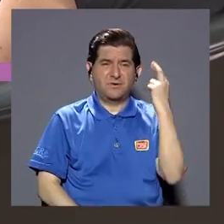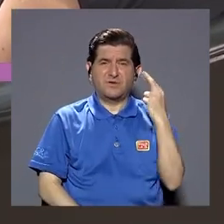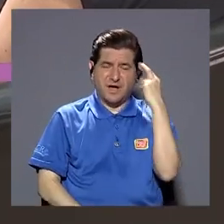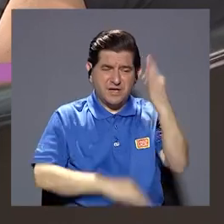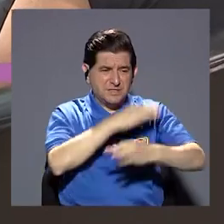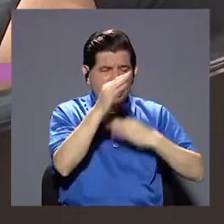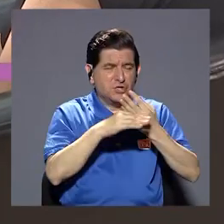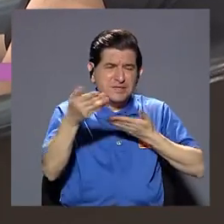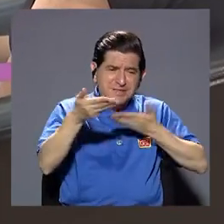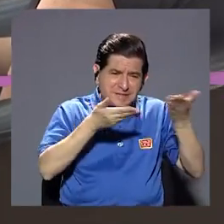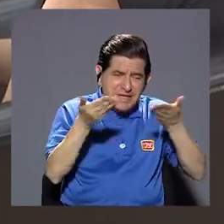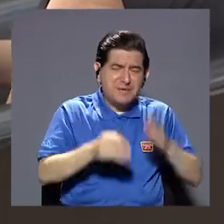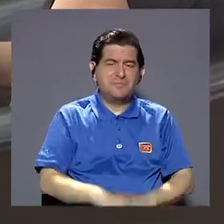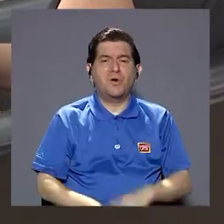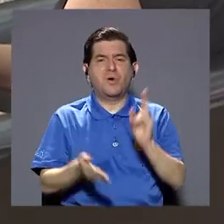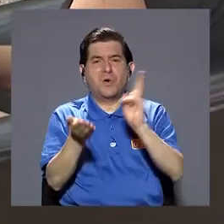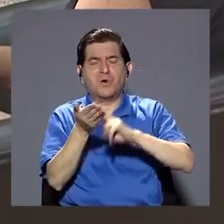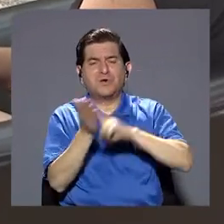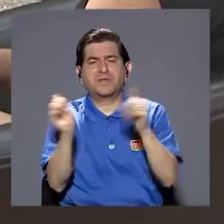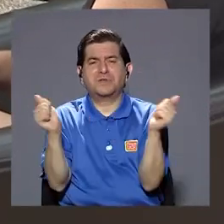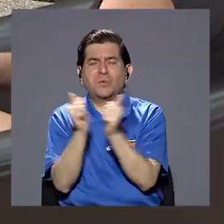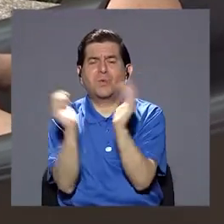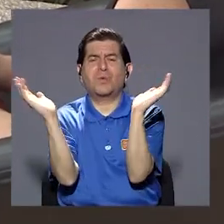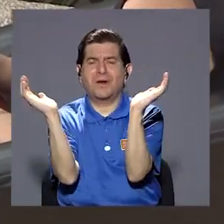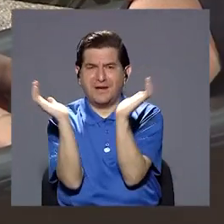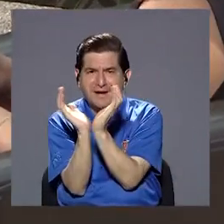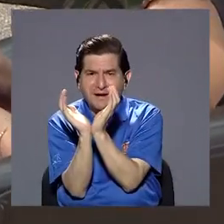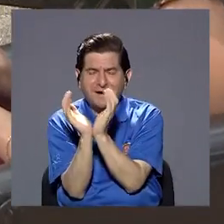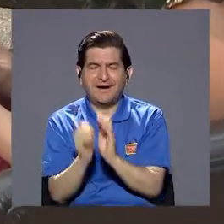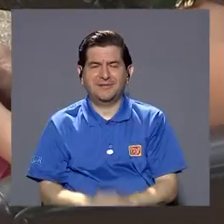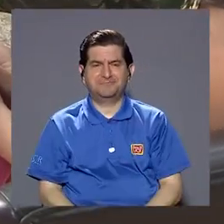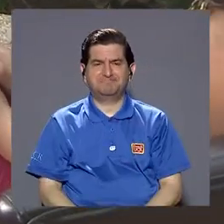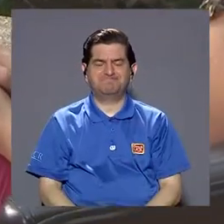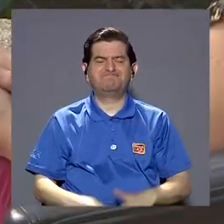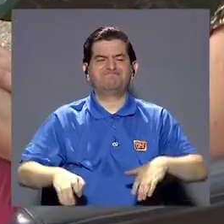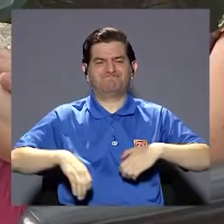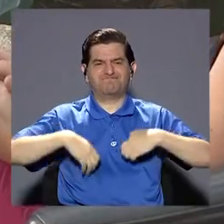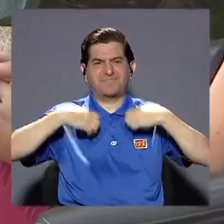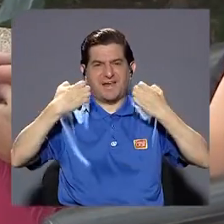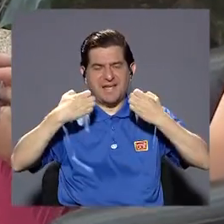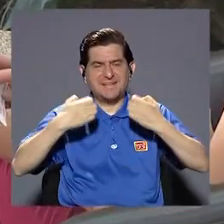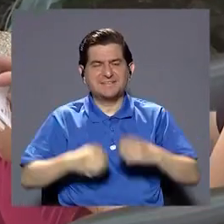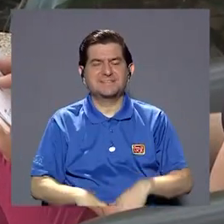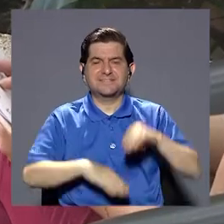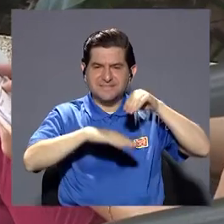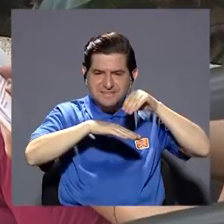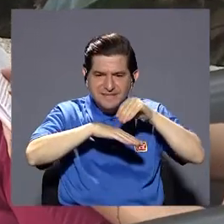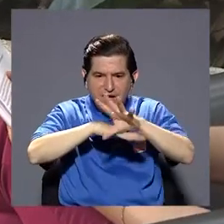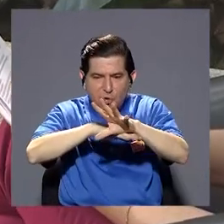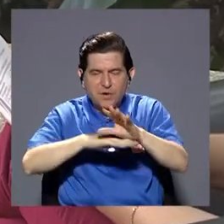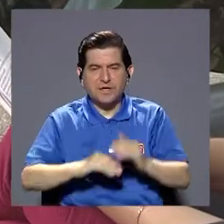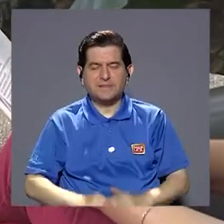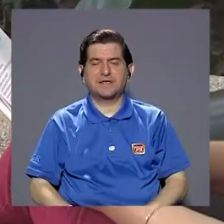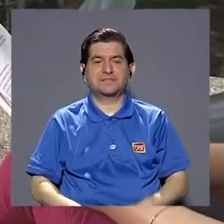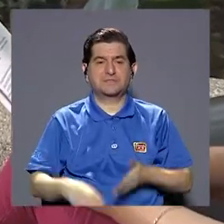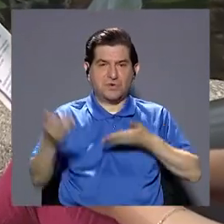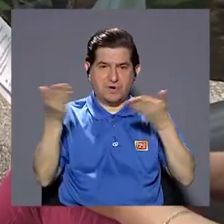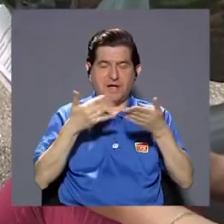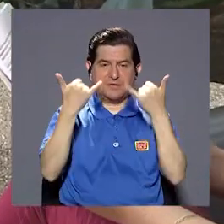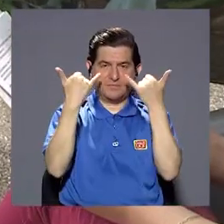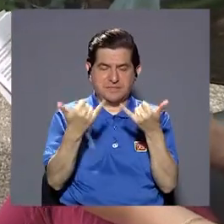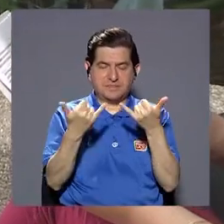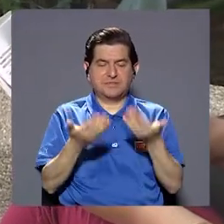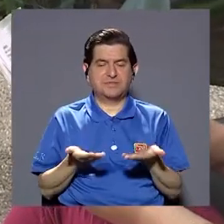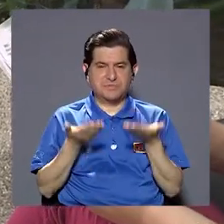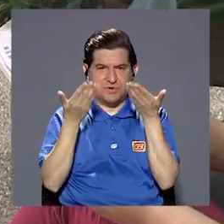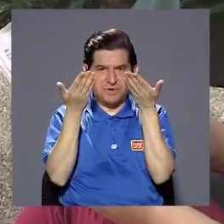por el tipo de servicio que se brinda y al ser un contrato con la caja y todo pues existen al verdad hay una orientación más hacia